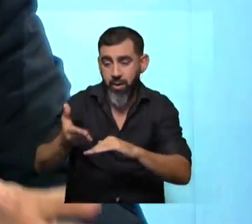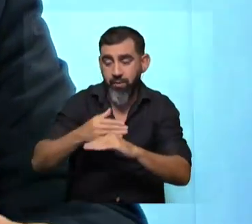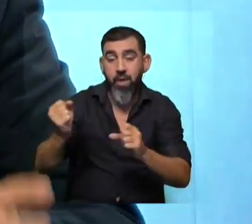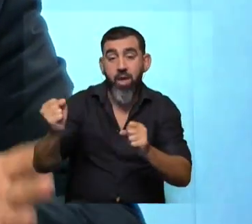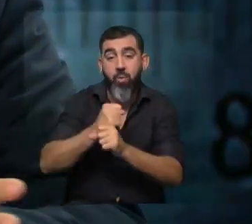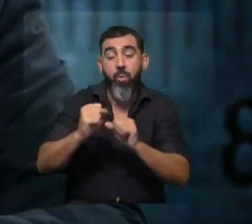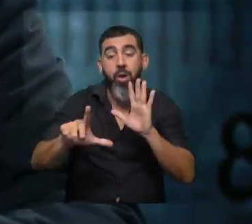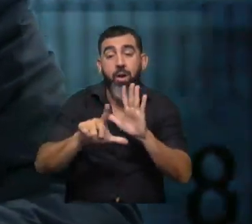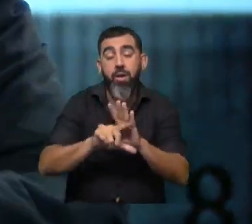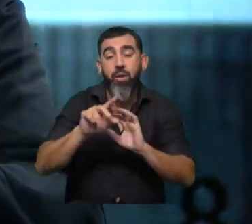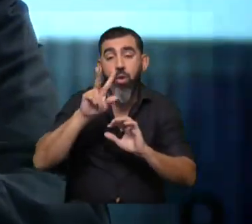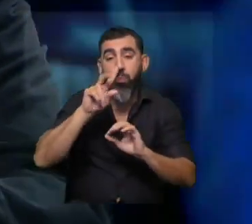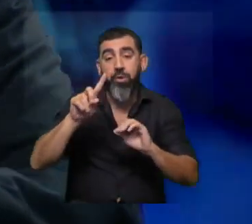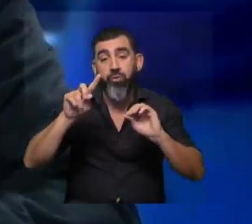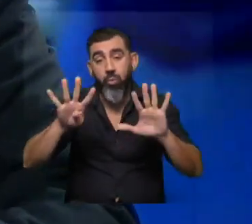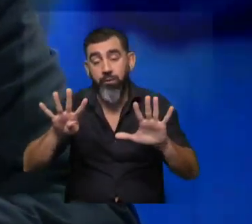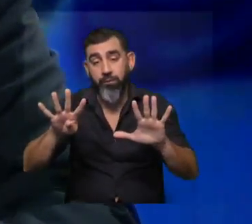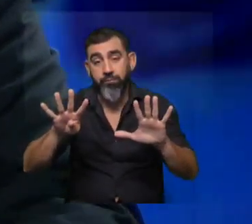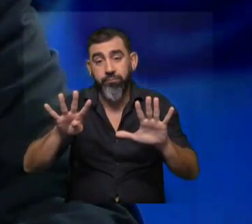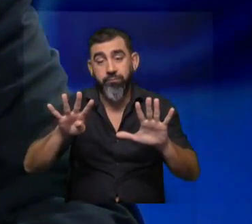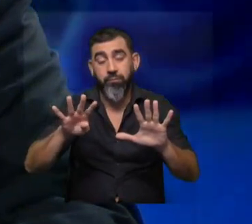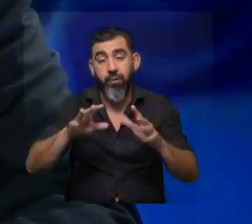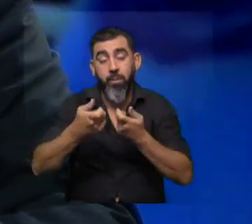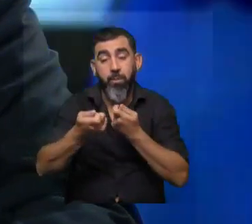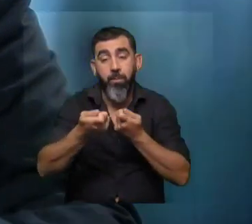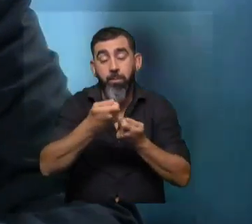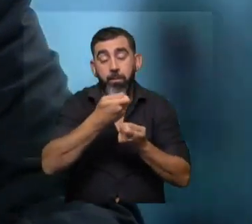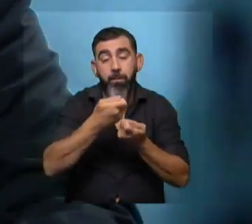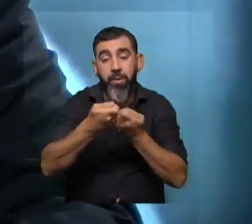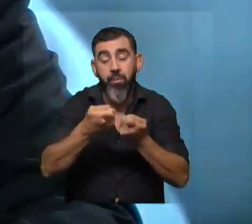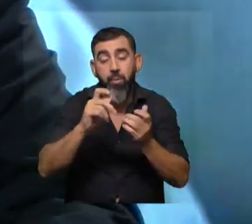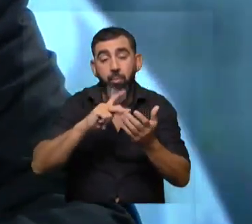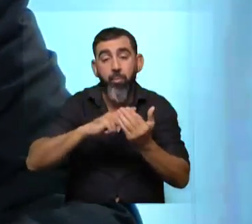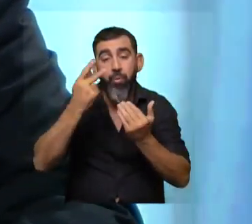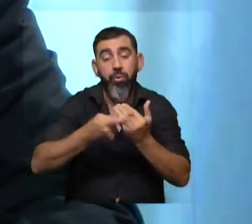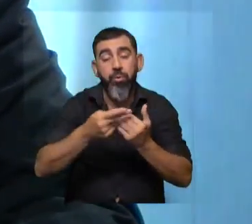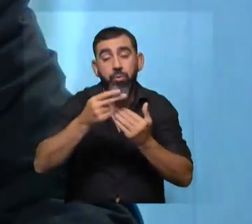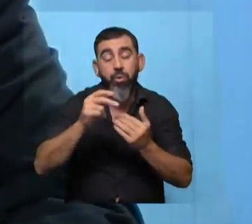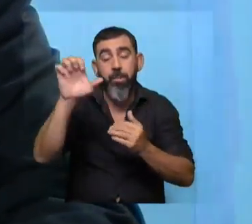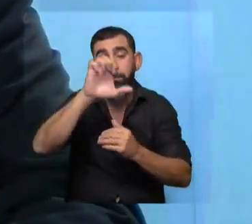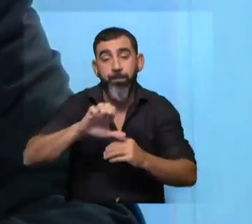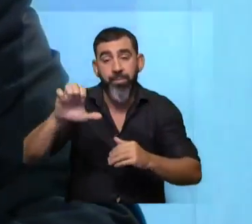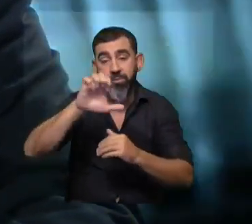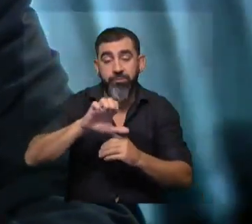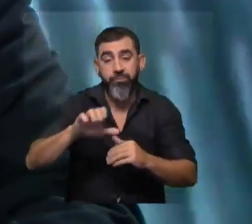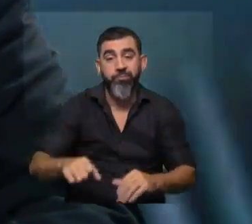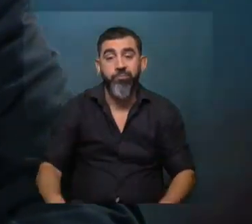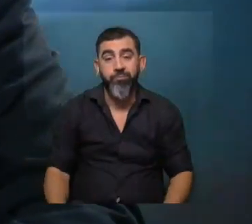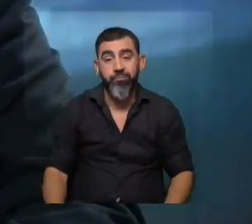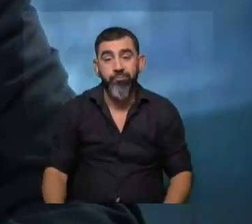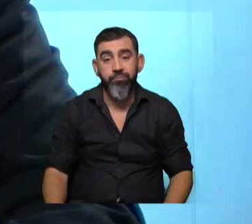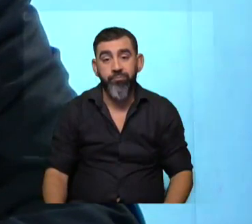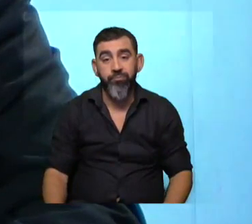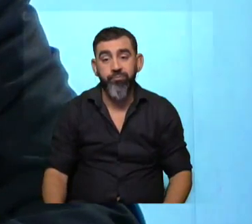una ley en el 2019 de crédito fiscal para grandes proyectos de I más D en empresas que tiene una